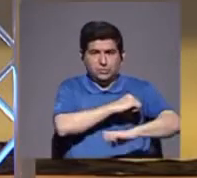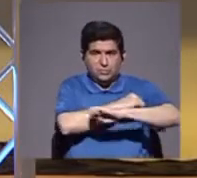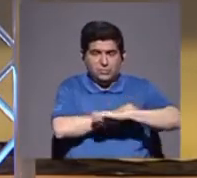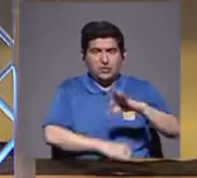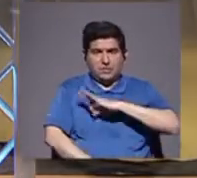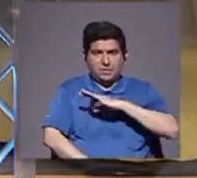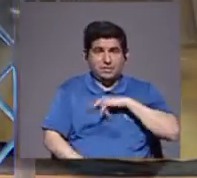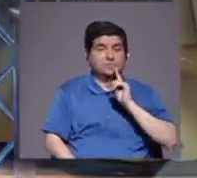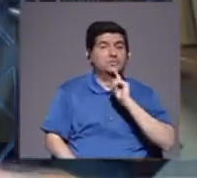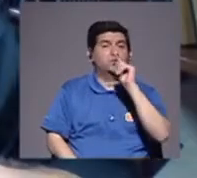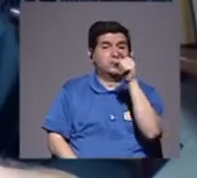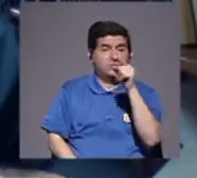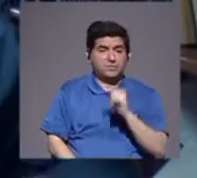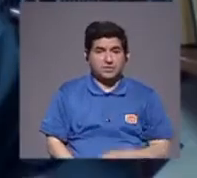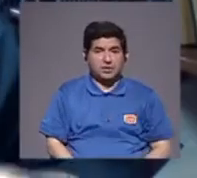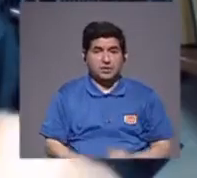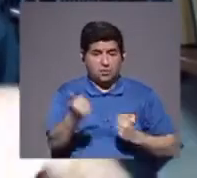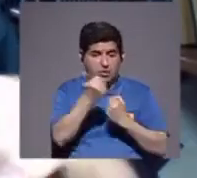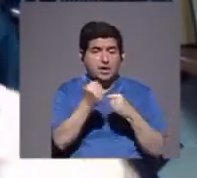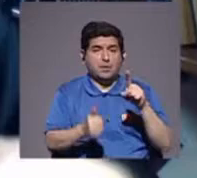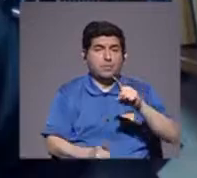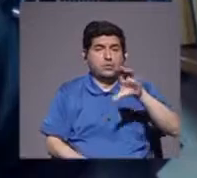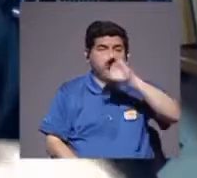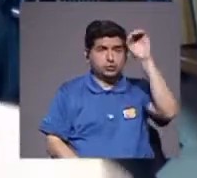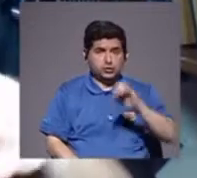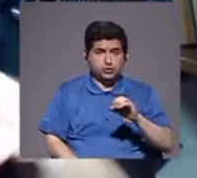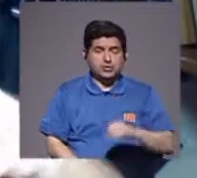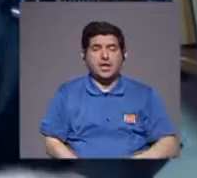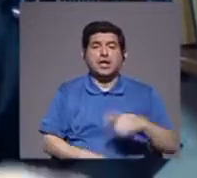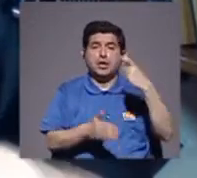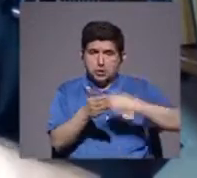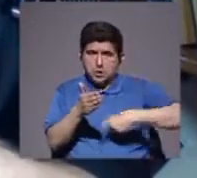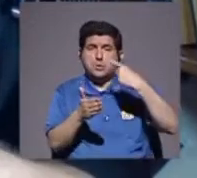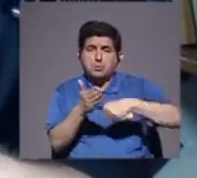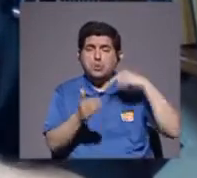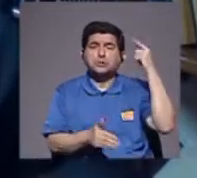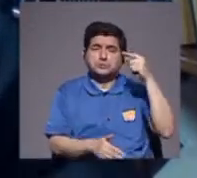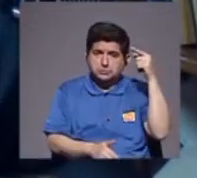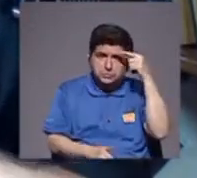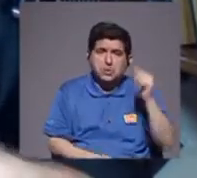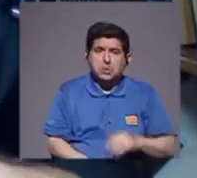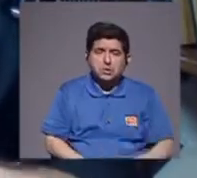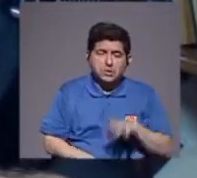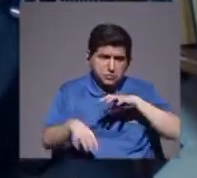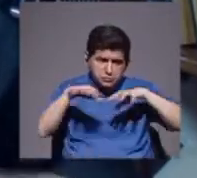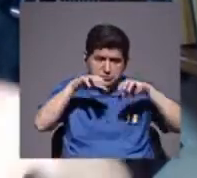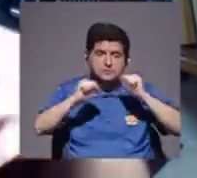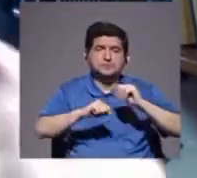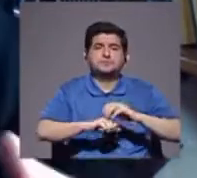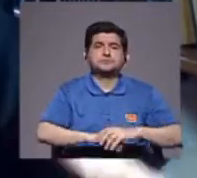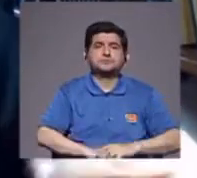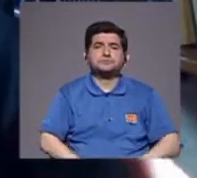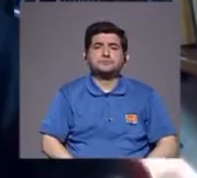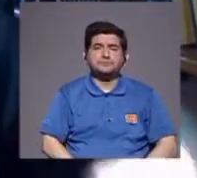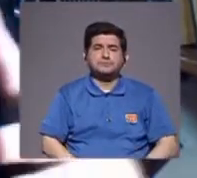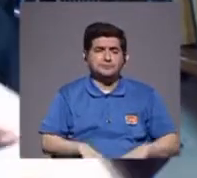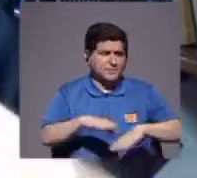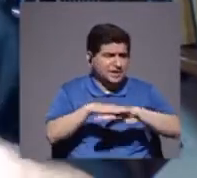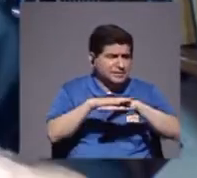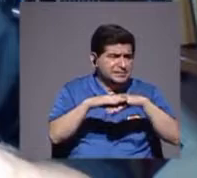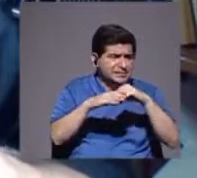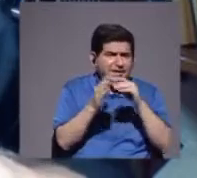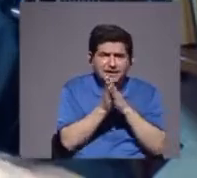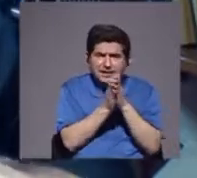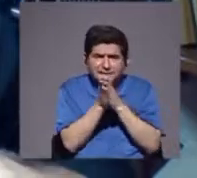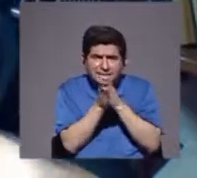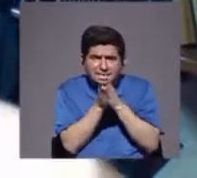como creo usted lo planteó, y lo apoyo al 100%, con impuestos, lógicos, a esa actividad, saquemos provecho, en el